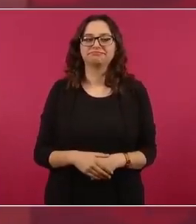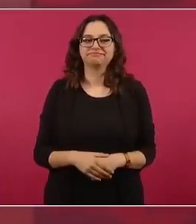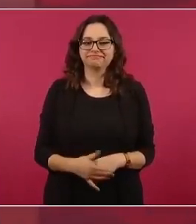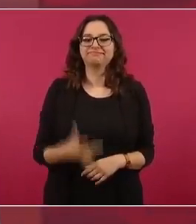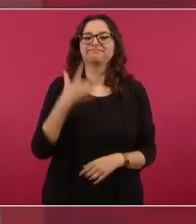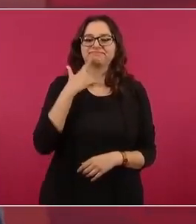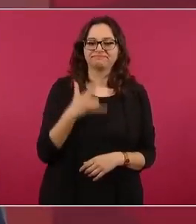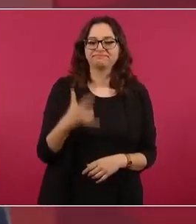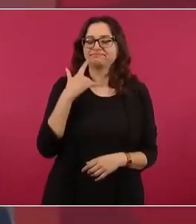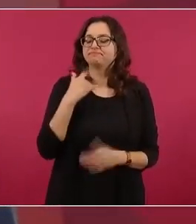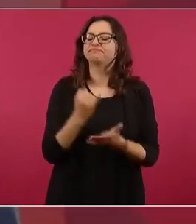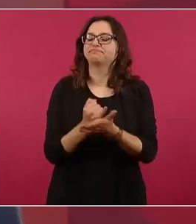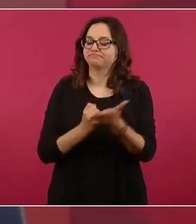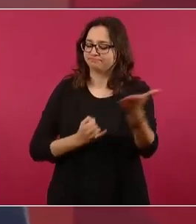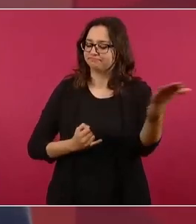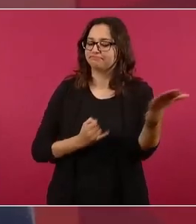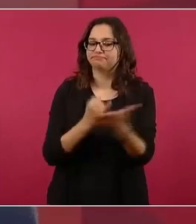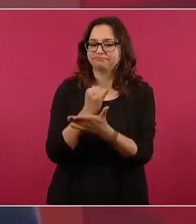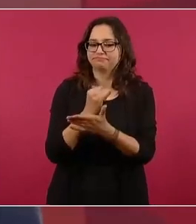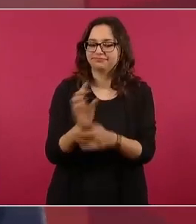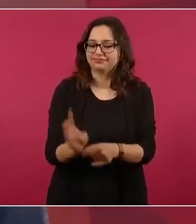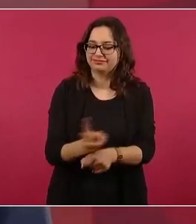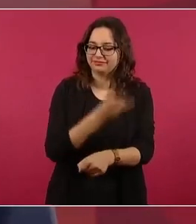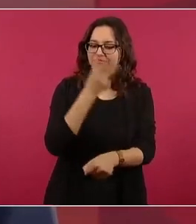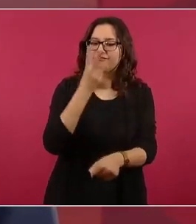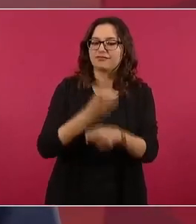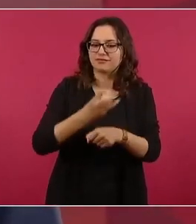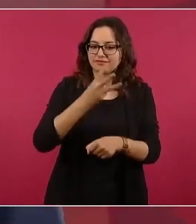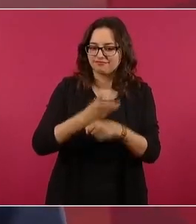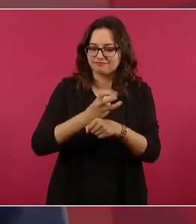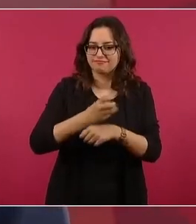Y así tomé la decisión de continuar.